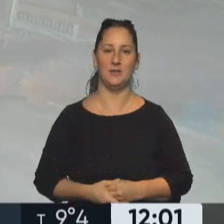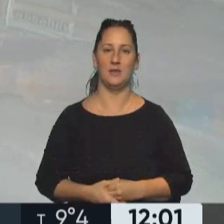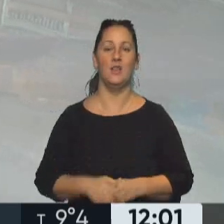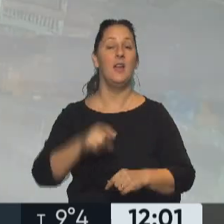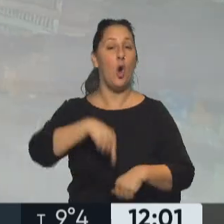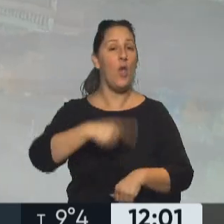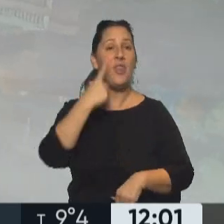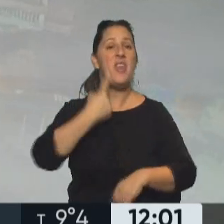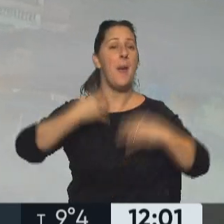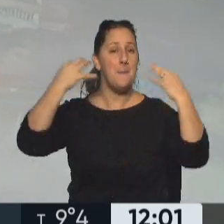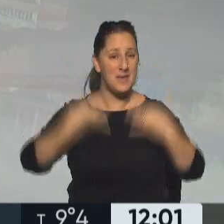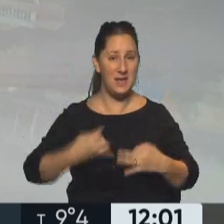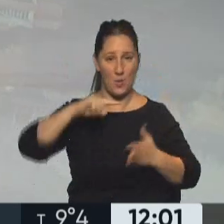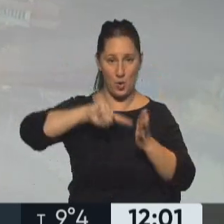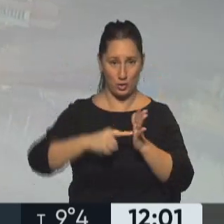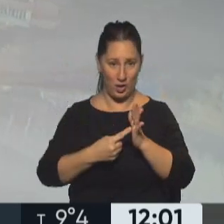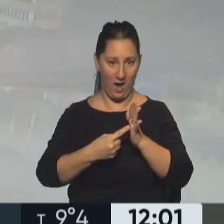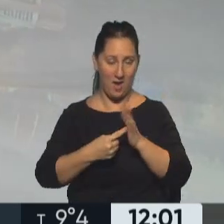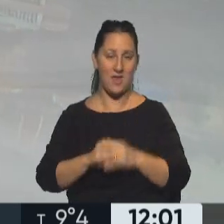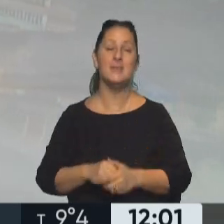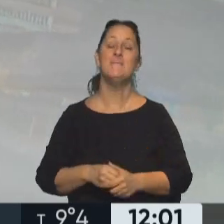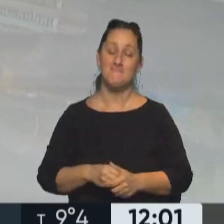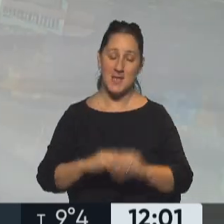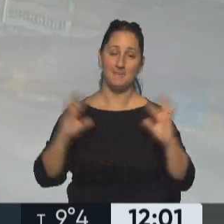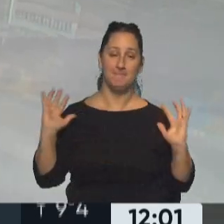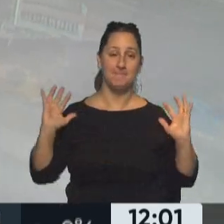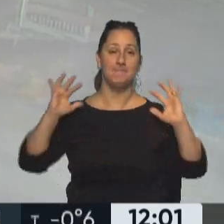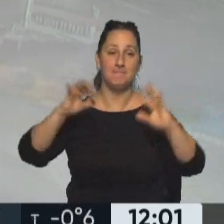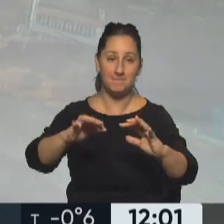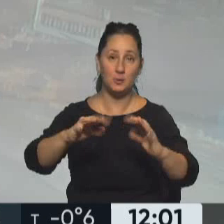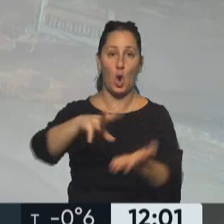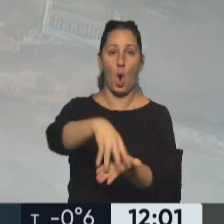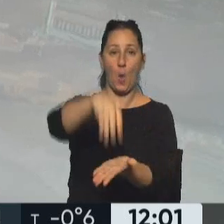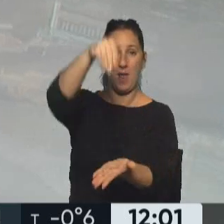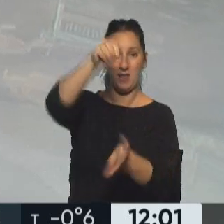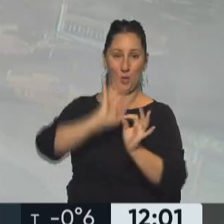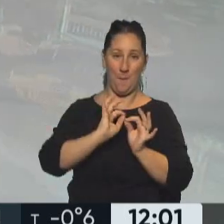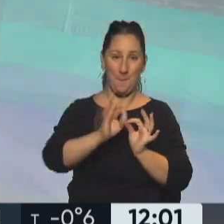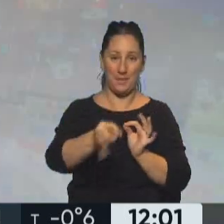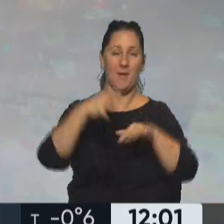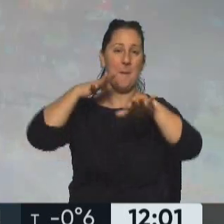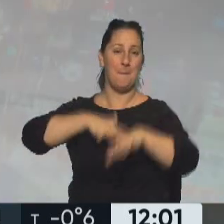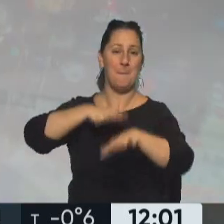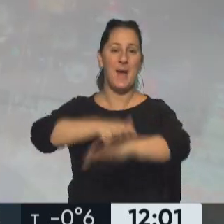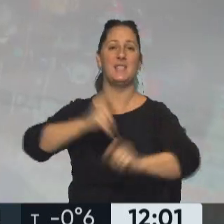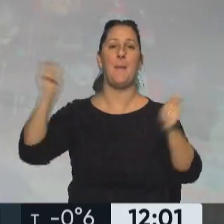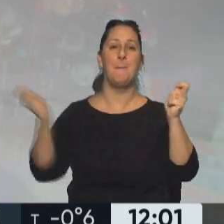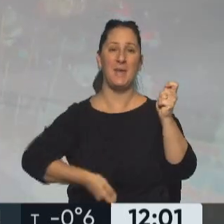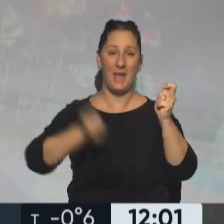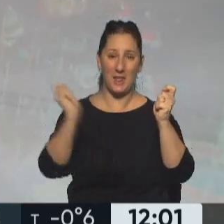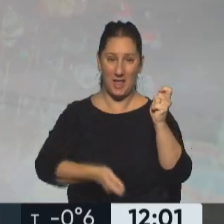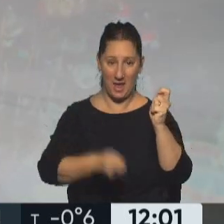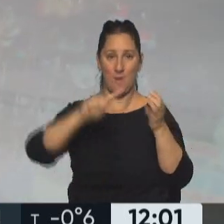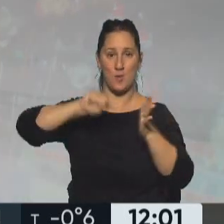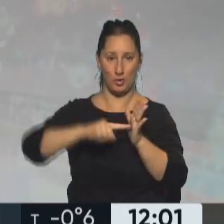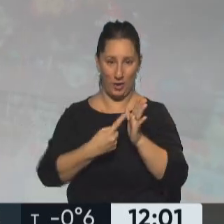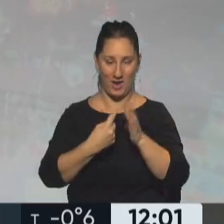...por nada particular en la Ciudad de Buenos Sí, claro, la concentración en inmediaciones del obelijo, esta nueva marcha piquetera en la Ciudad